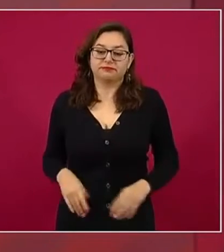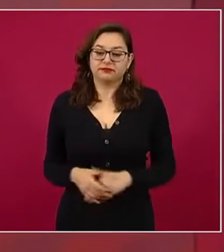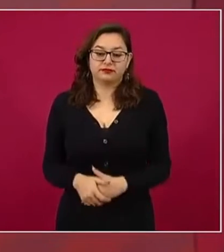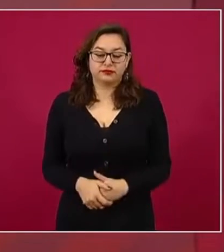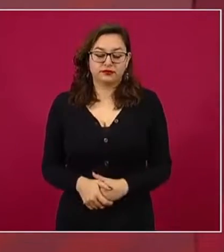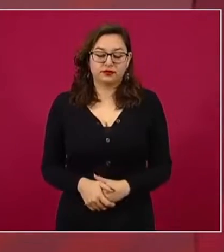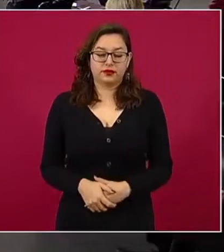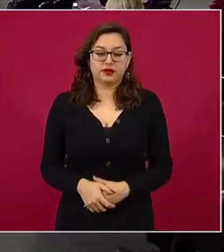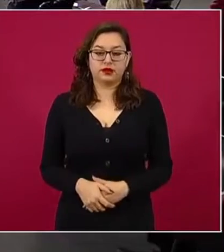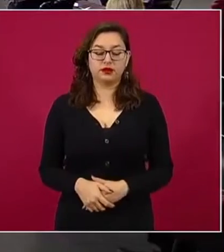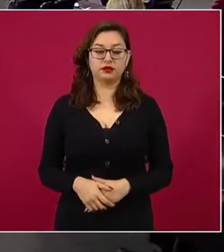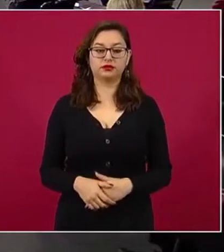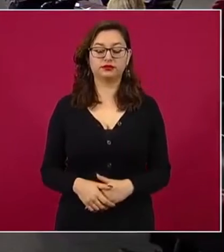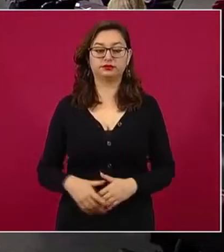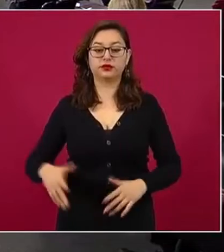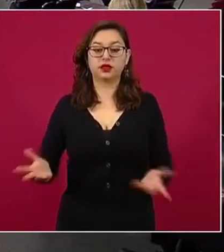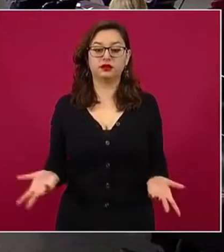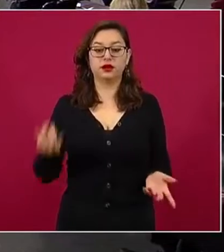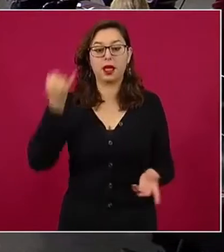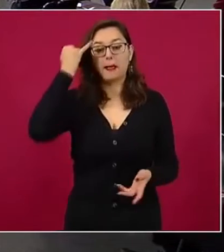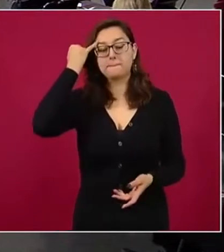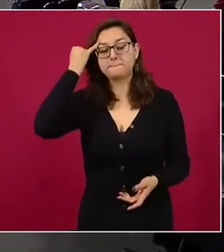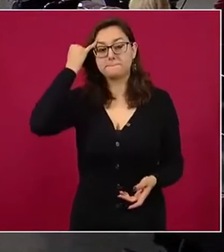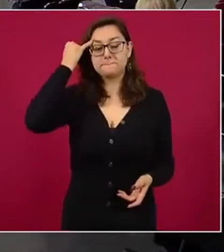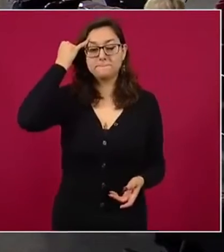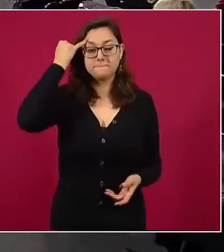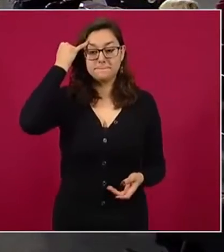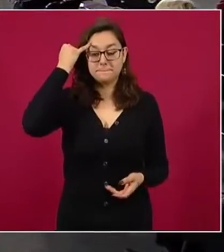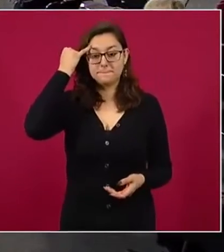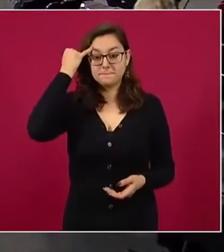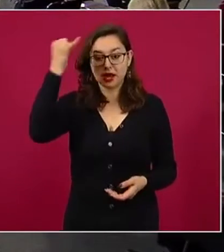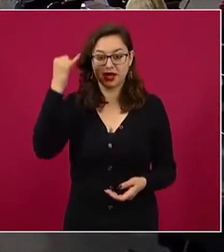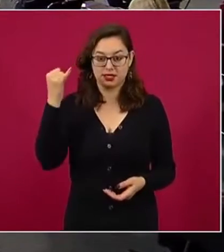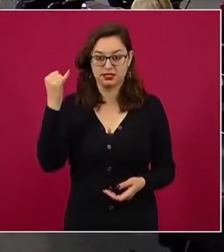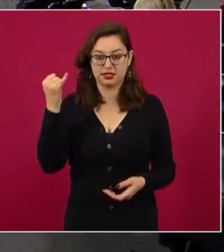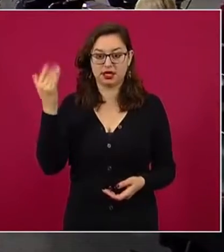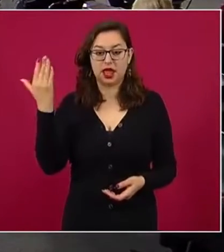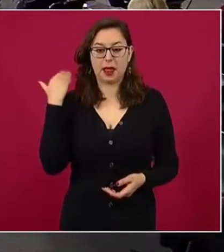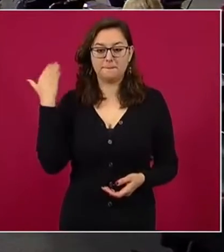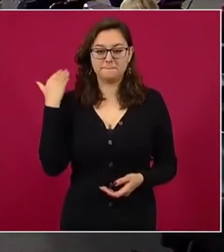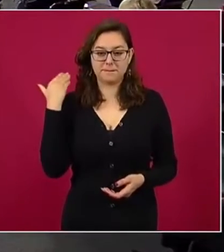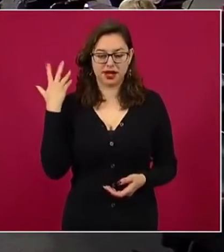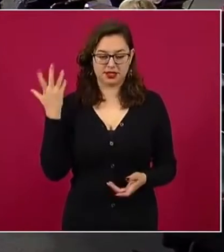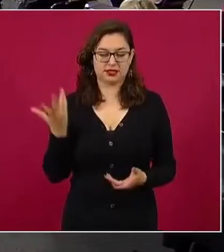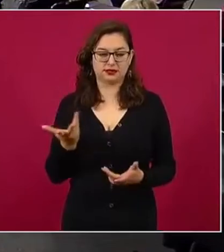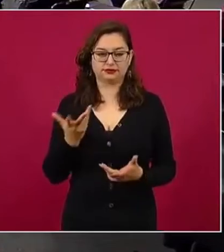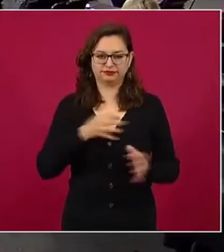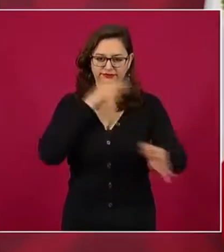Imagínense esto último, de que hay un conflicto de intereses.